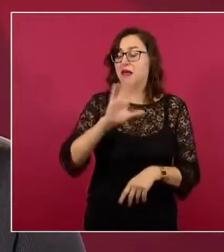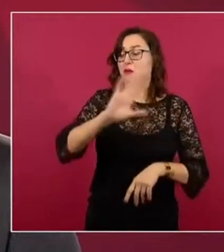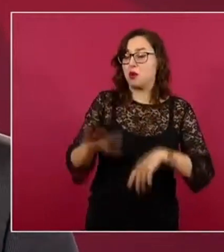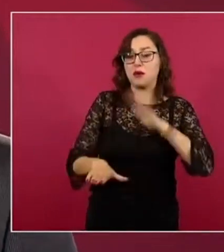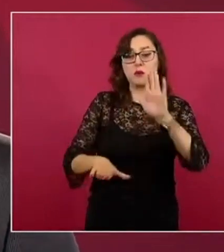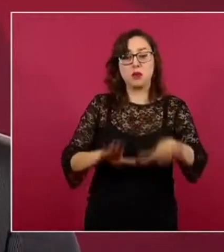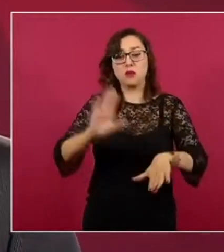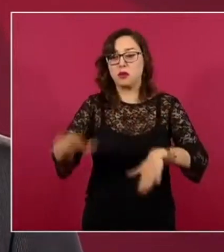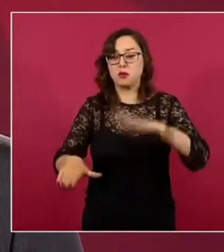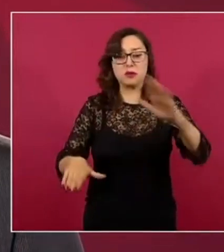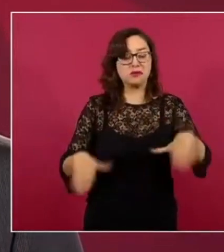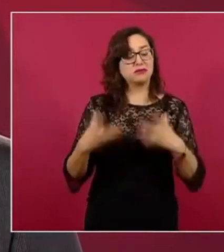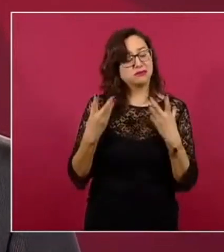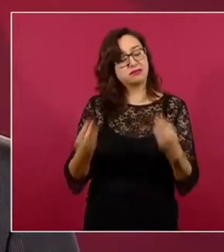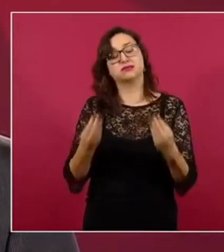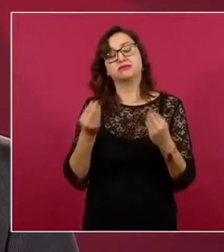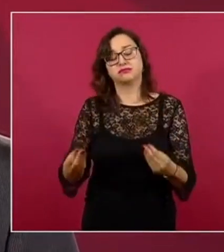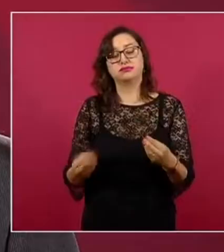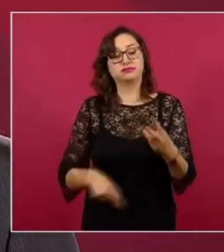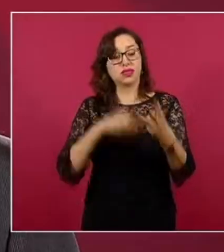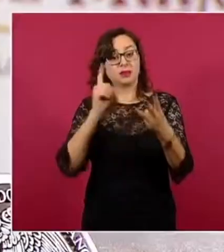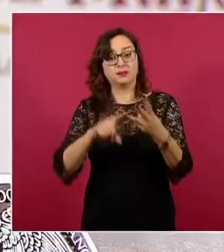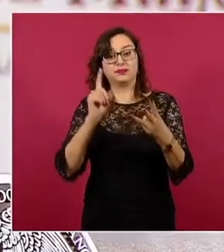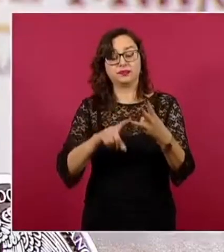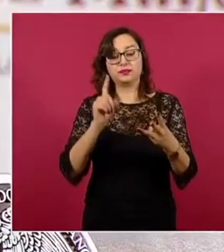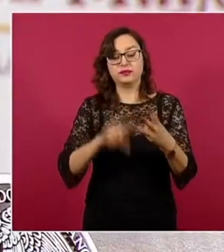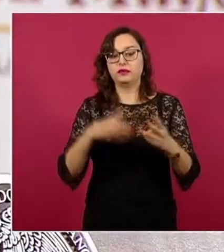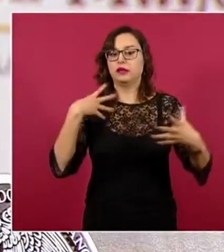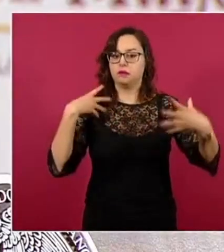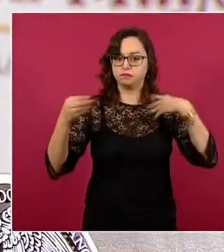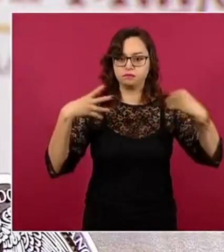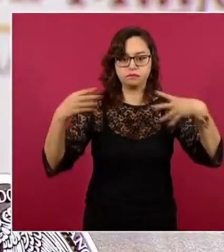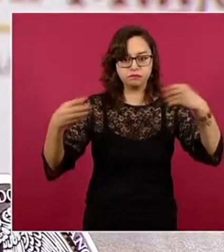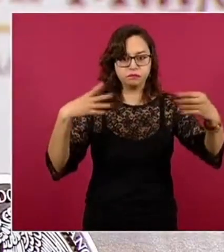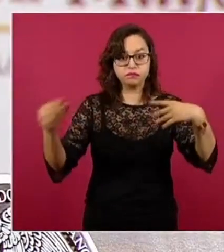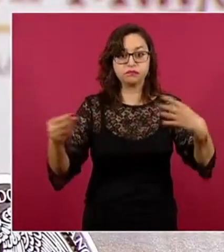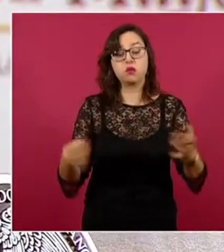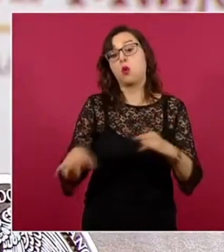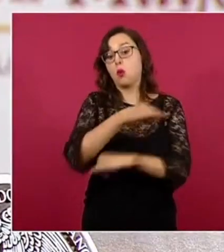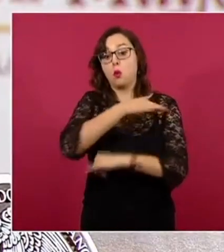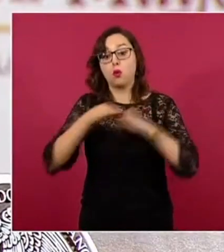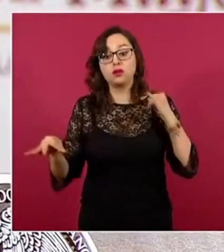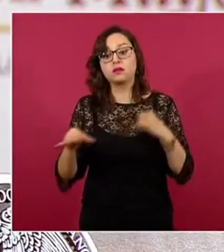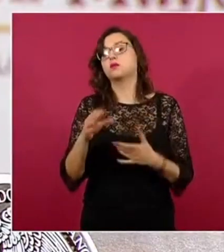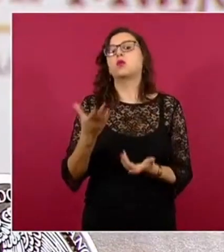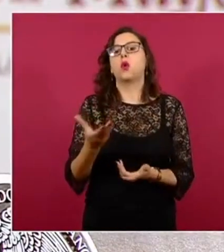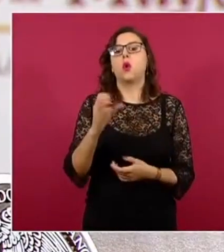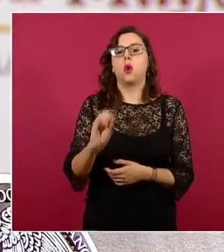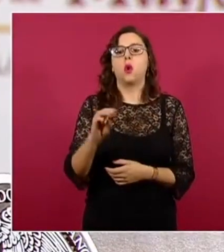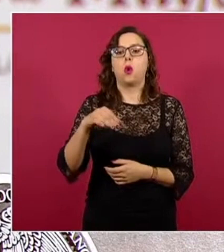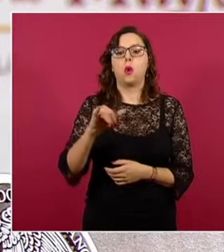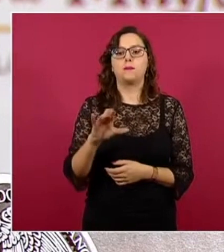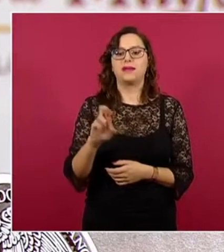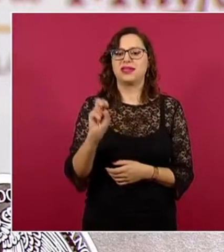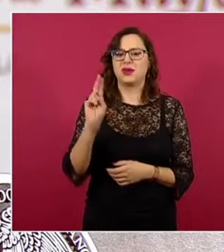La tercera ola con algunas de las otras variantes y finalmente la oleada de Omicron, que pueden ver, fue tres